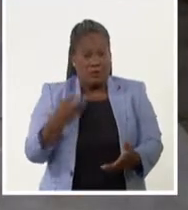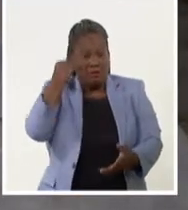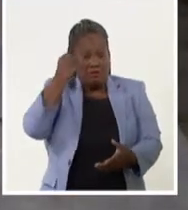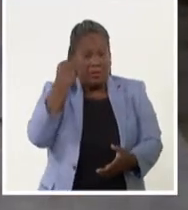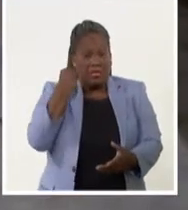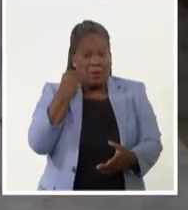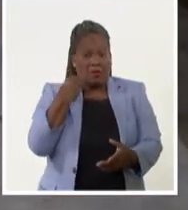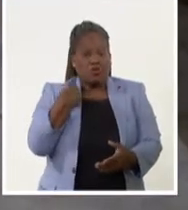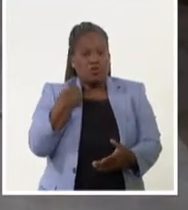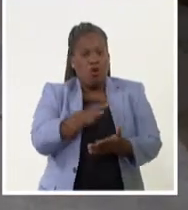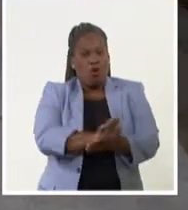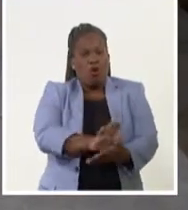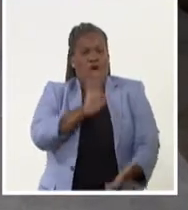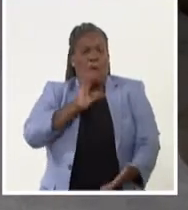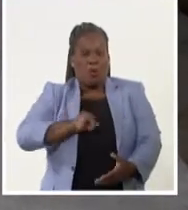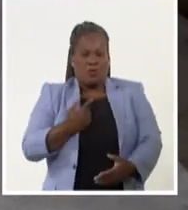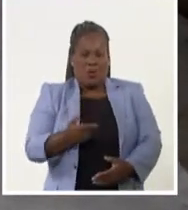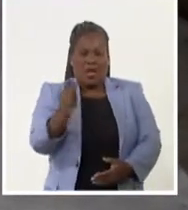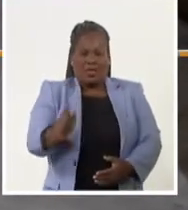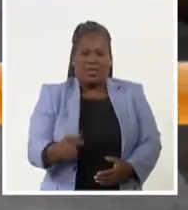Yo creo en el compromiso con el arte.